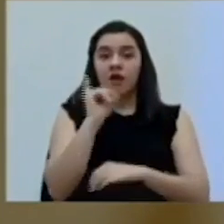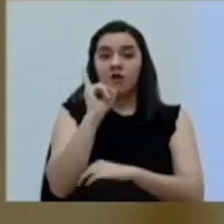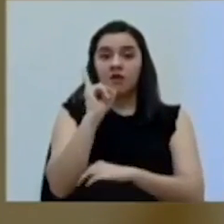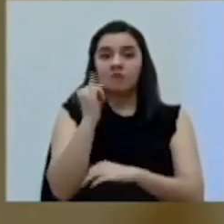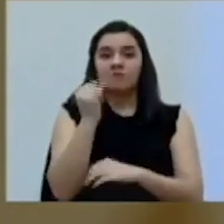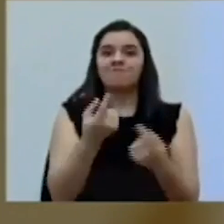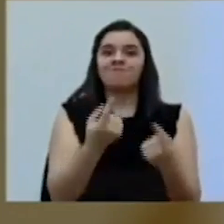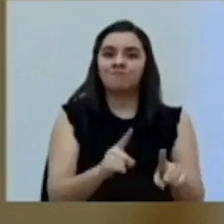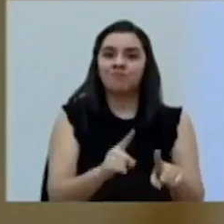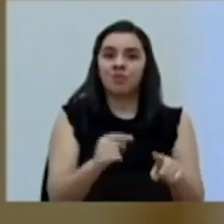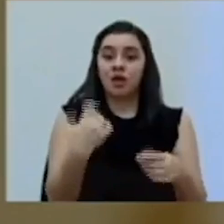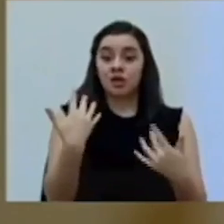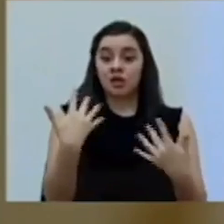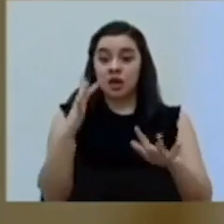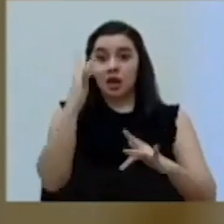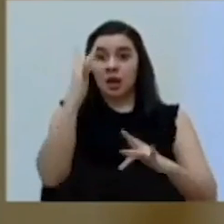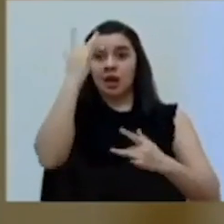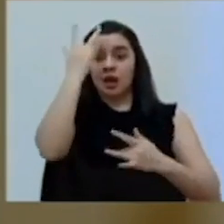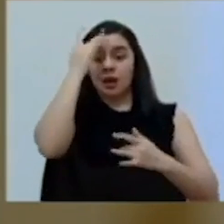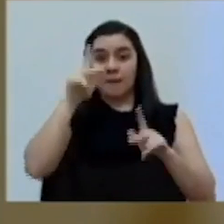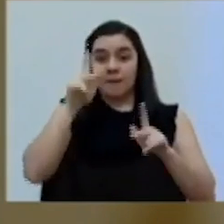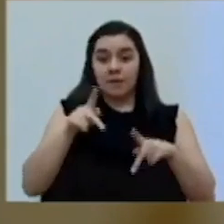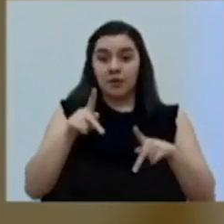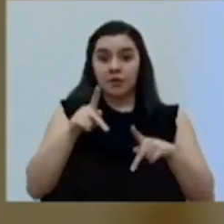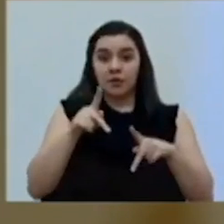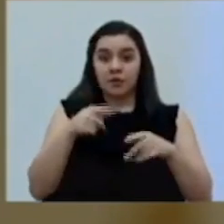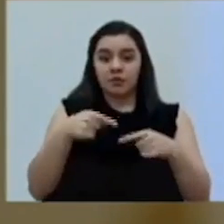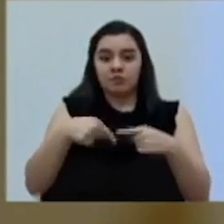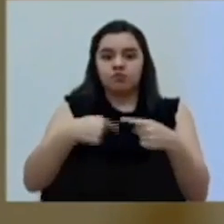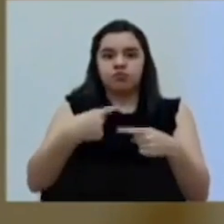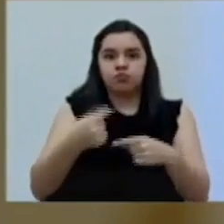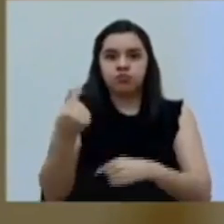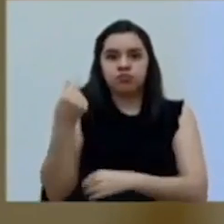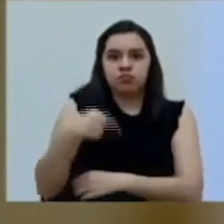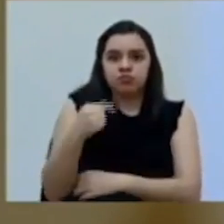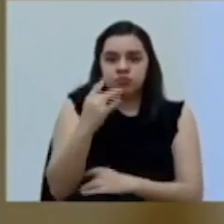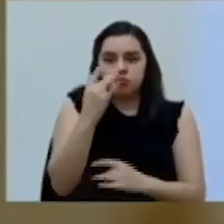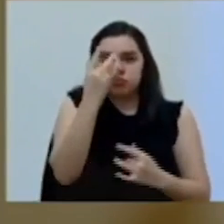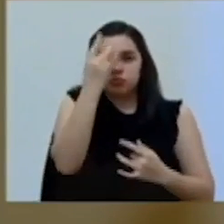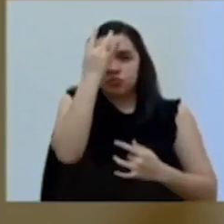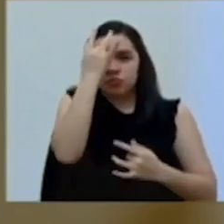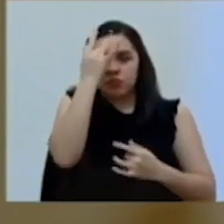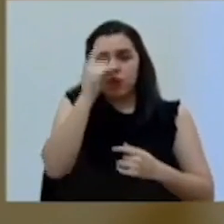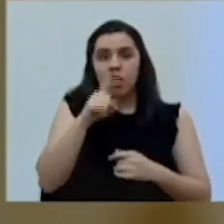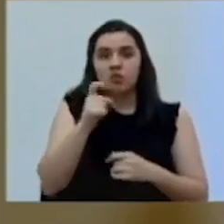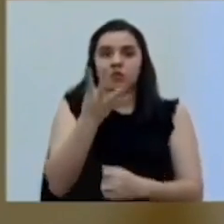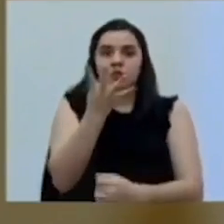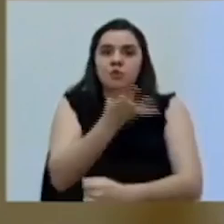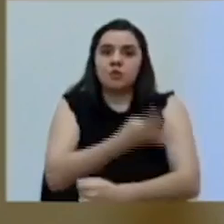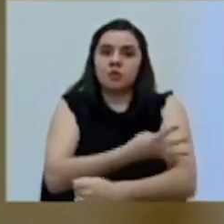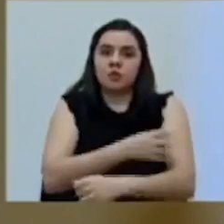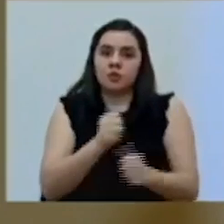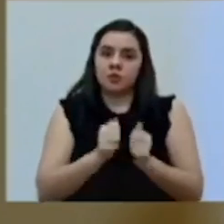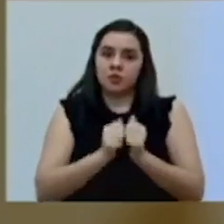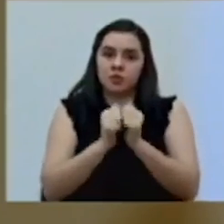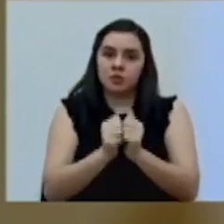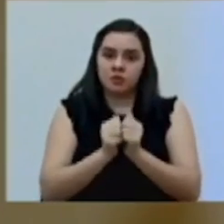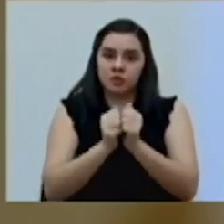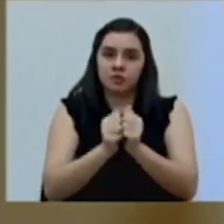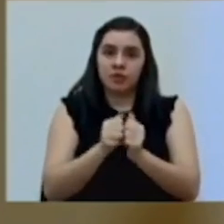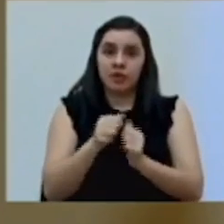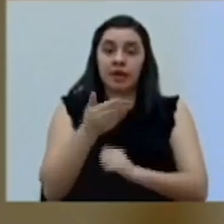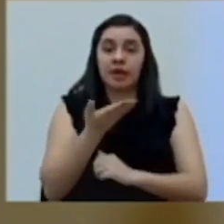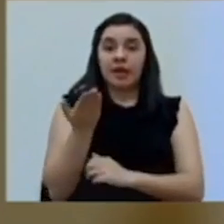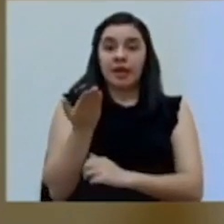y ya la persona se perfila hacia un cuadro grave, entonces se le administra el suero equino que